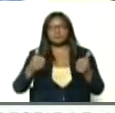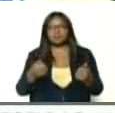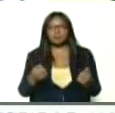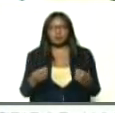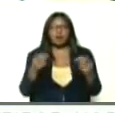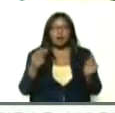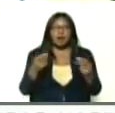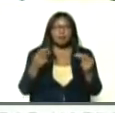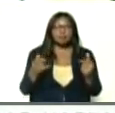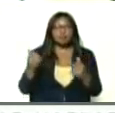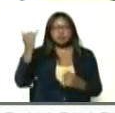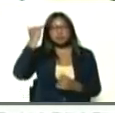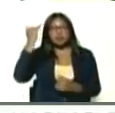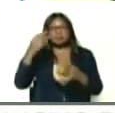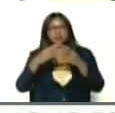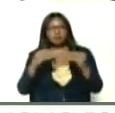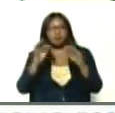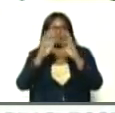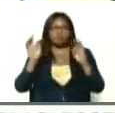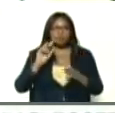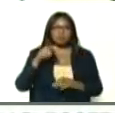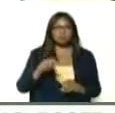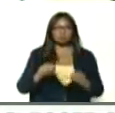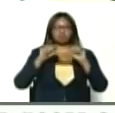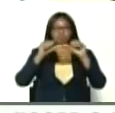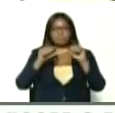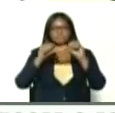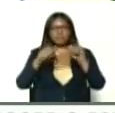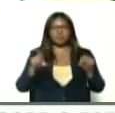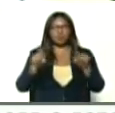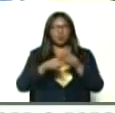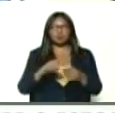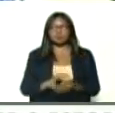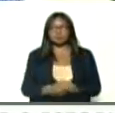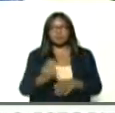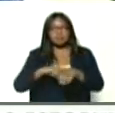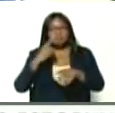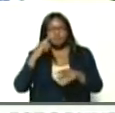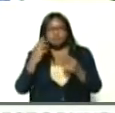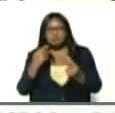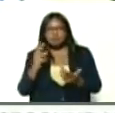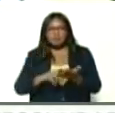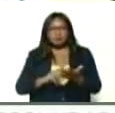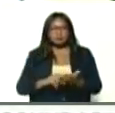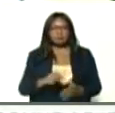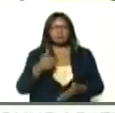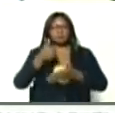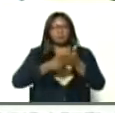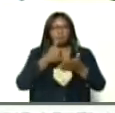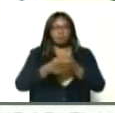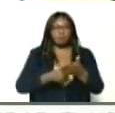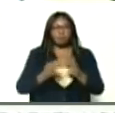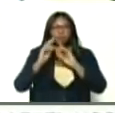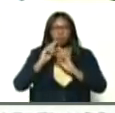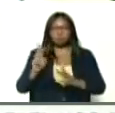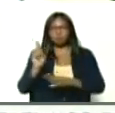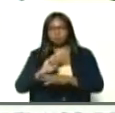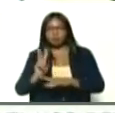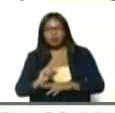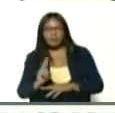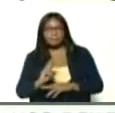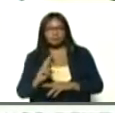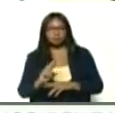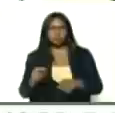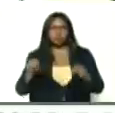de inteligencia, contra inteligencia, y ahí está, en tiempo real, bueno, combatiendo, y dando resultados, para la